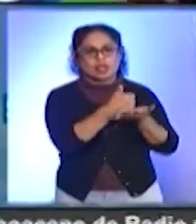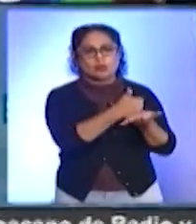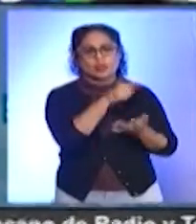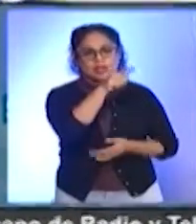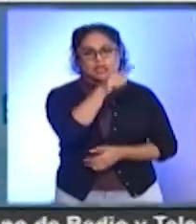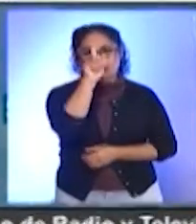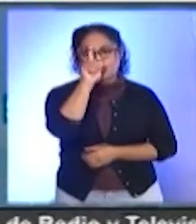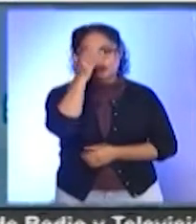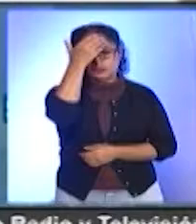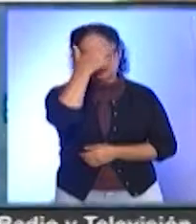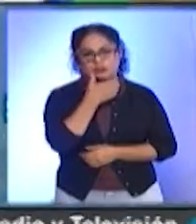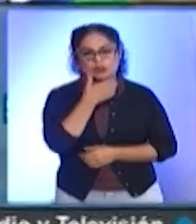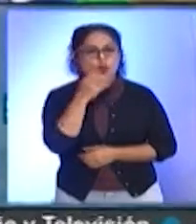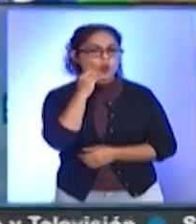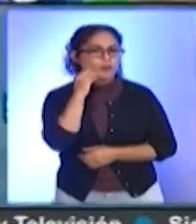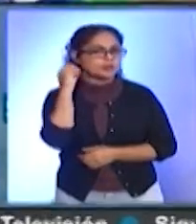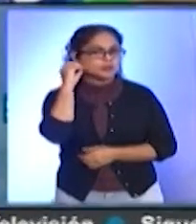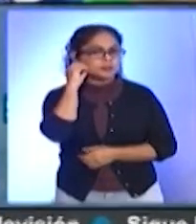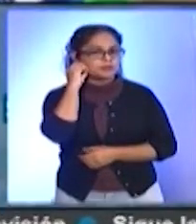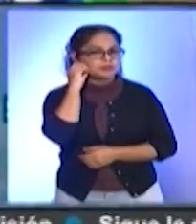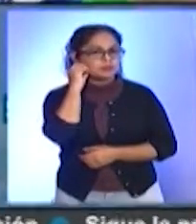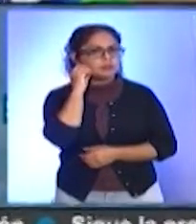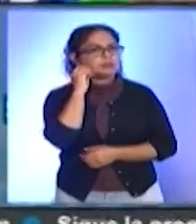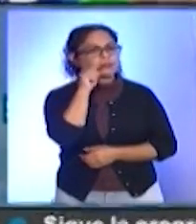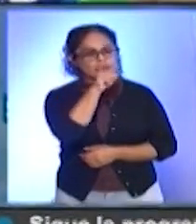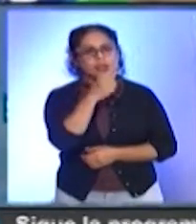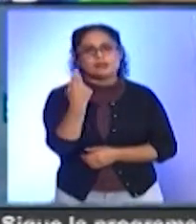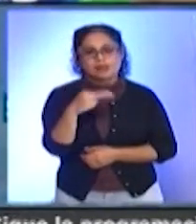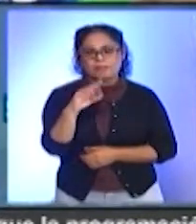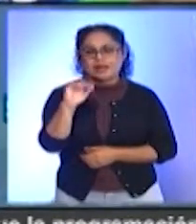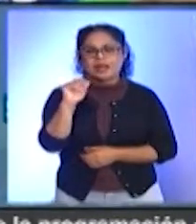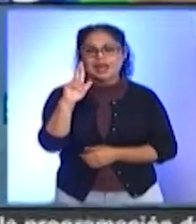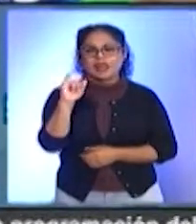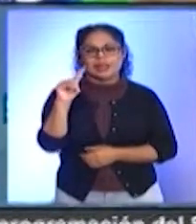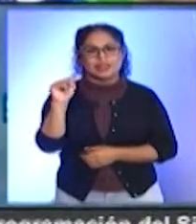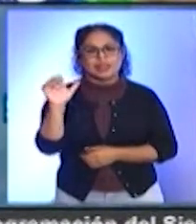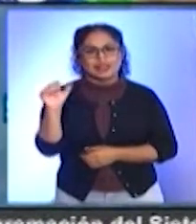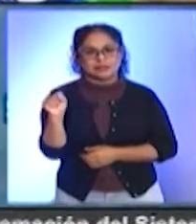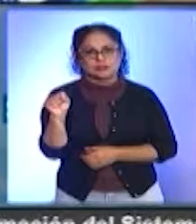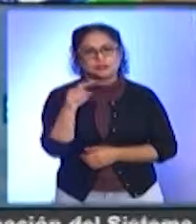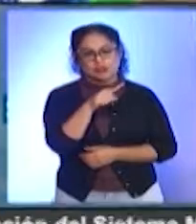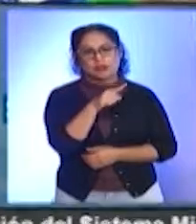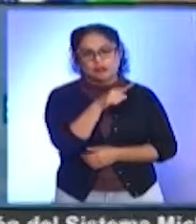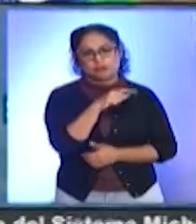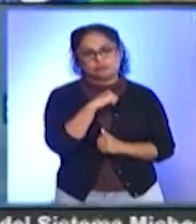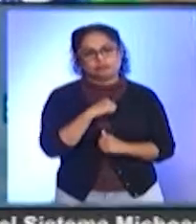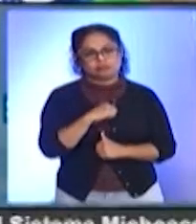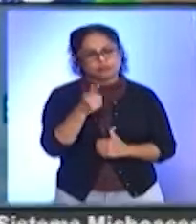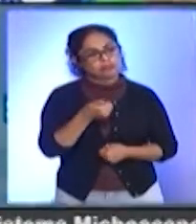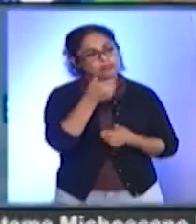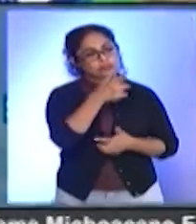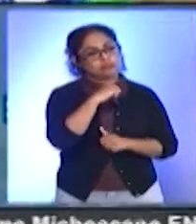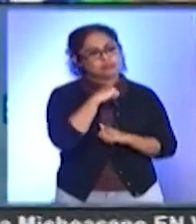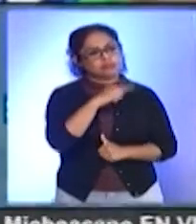Lázaro Cárdenas con el obispo y ahí hay Cáritas y Diosesano, entonces ellos se encargarán porque tienen el conocimiento